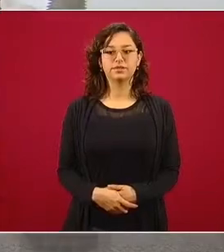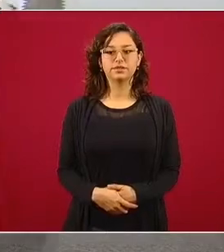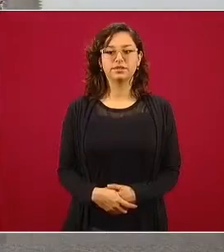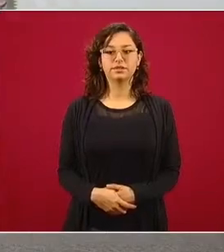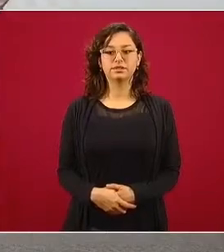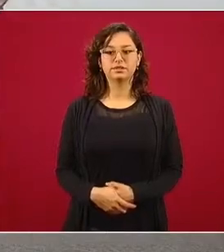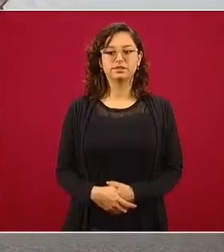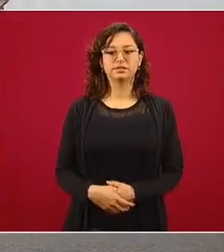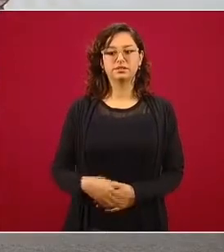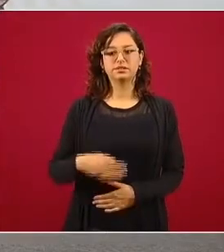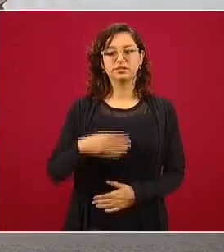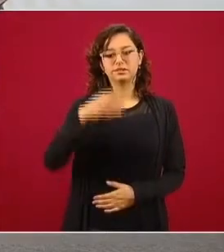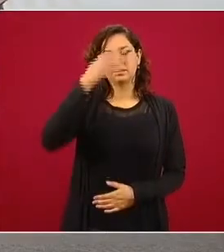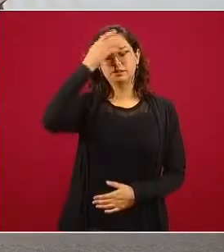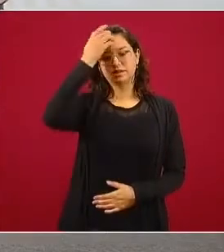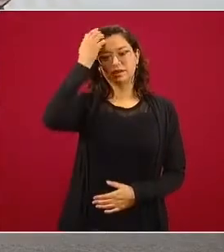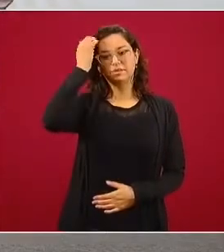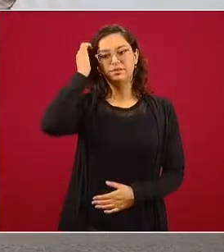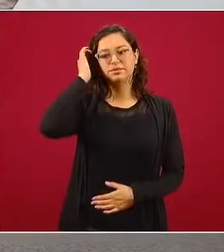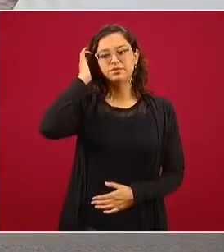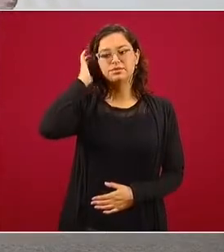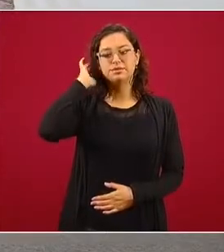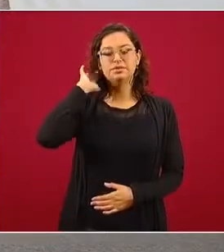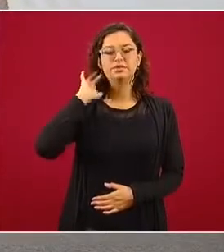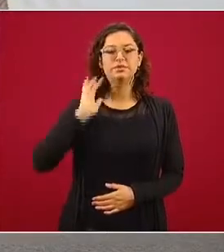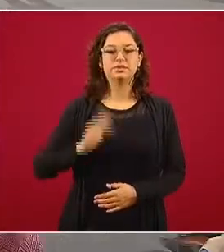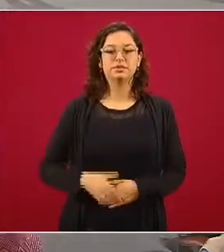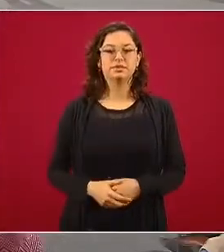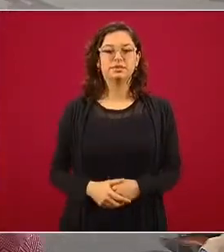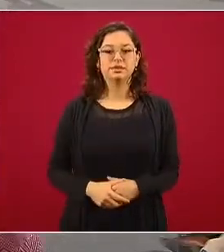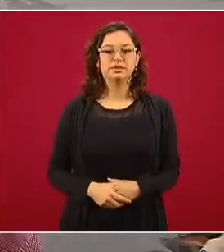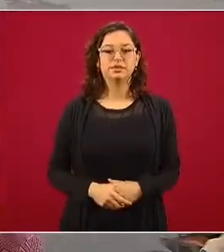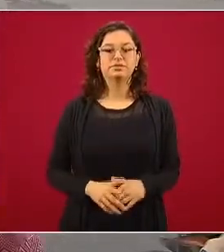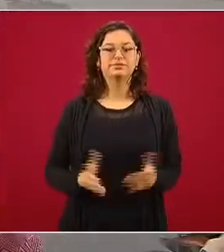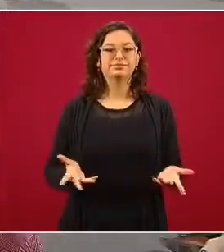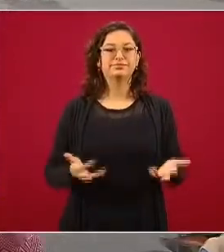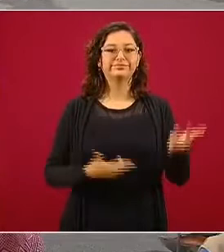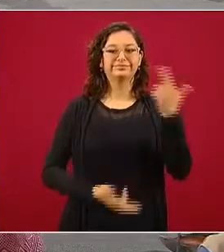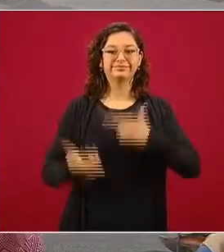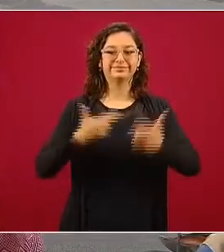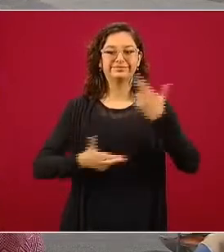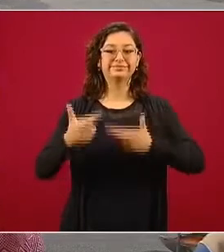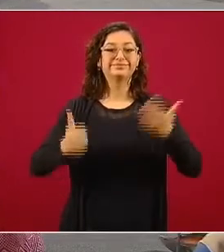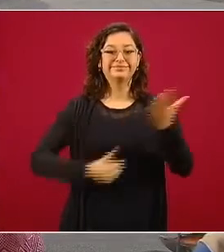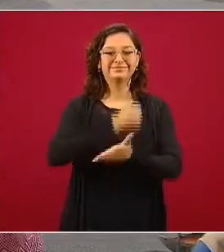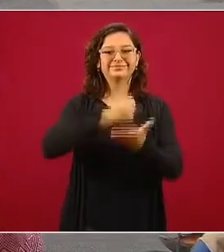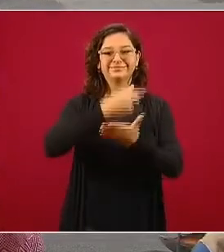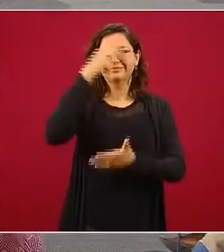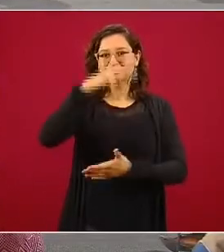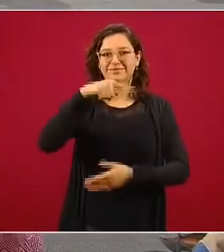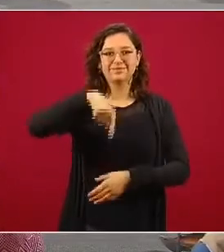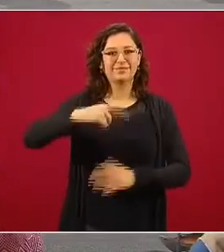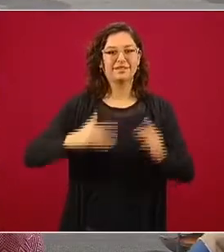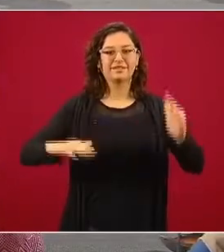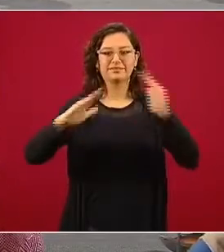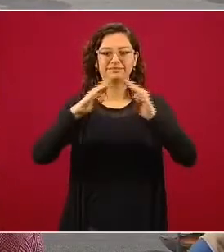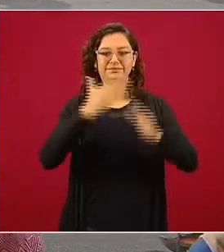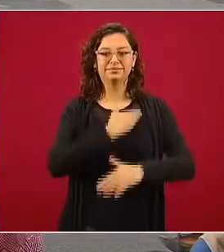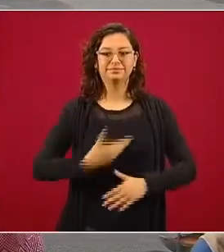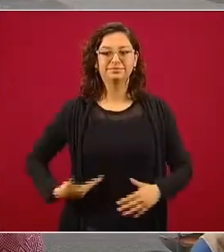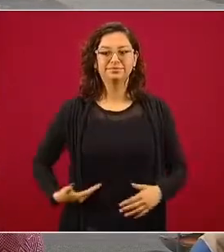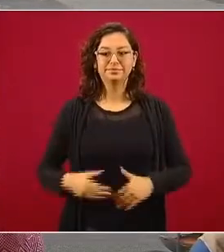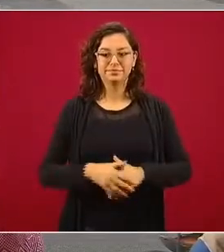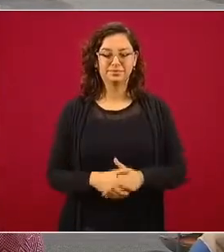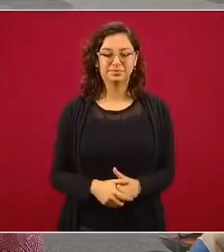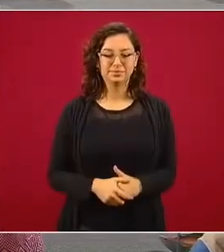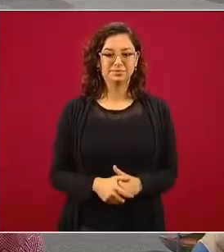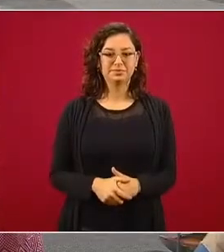Bueno, pues regresamos a Palacio Nacional a